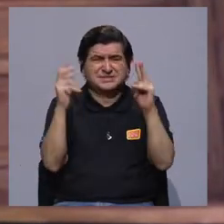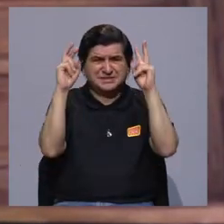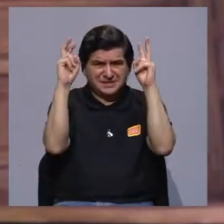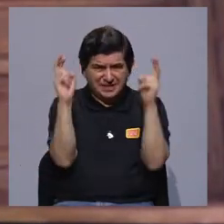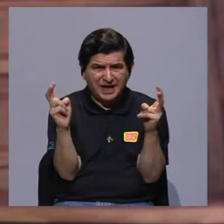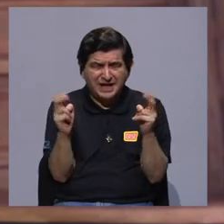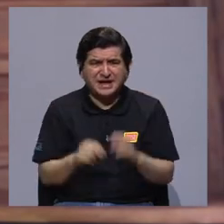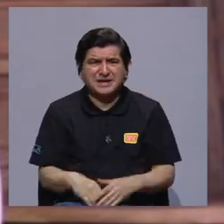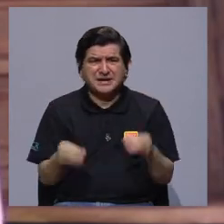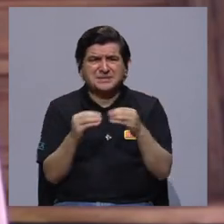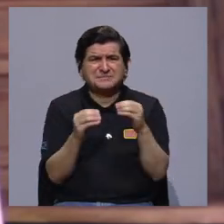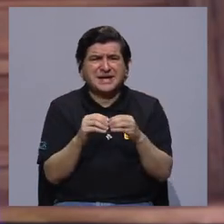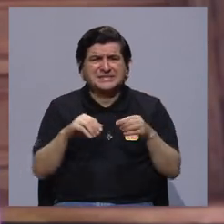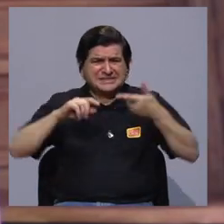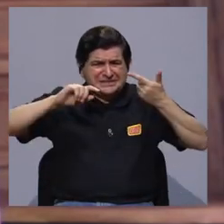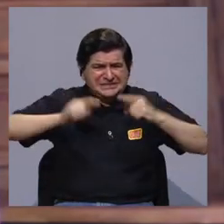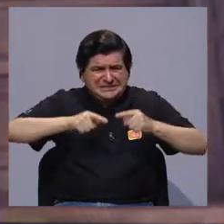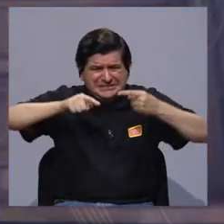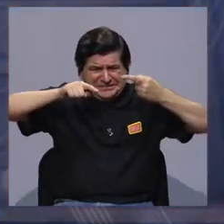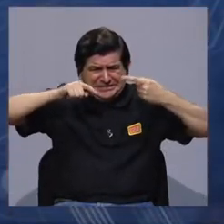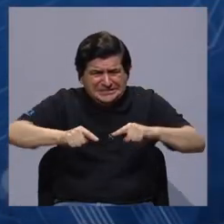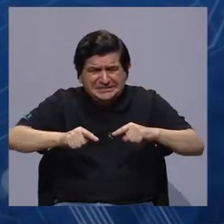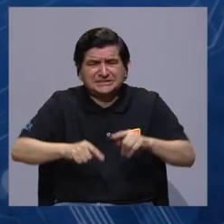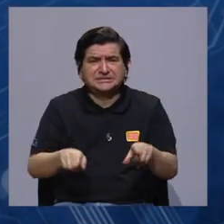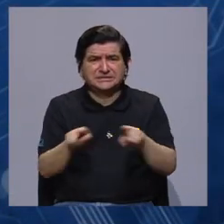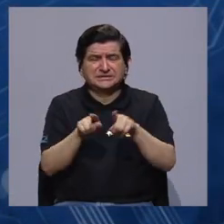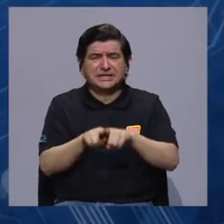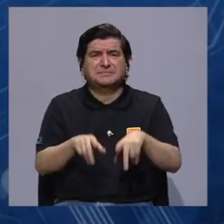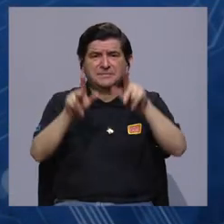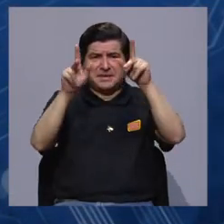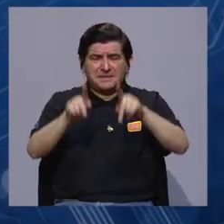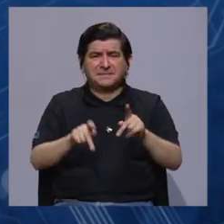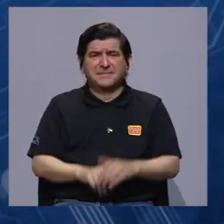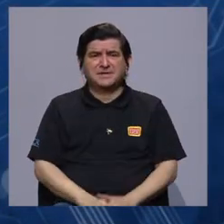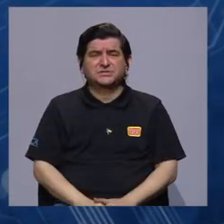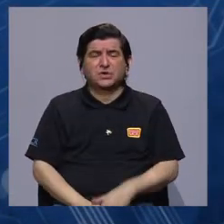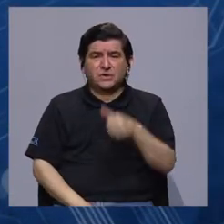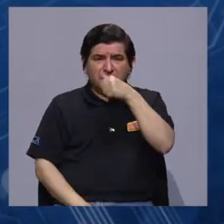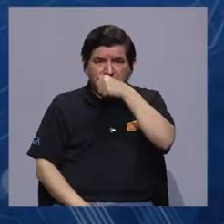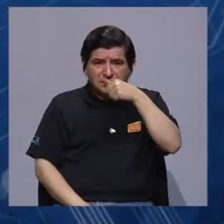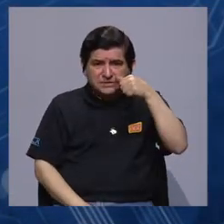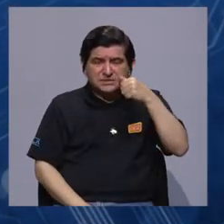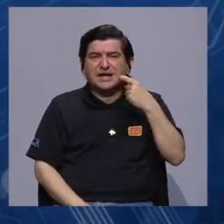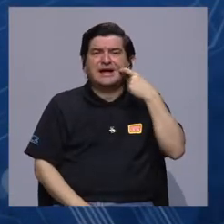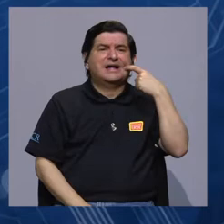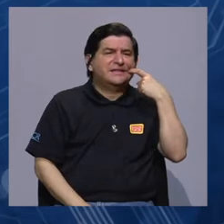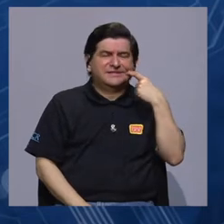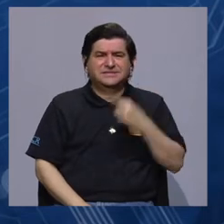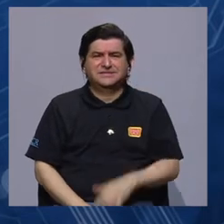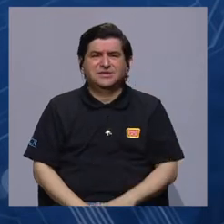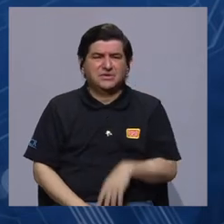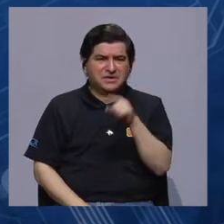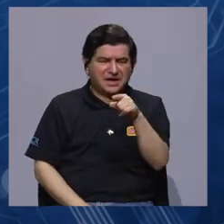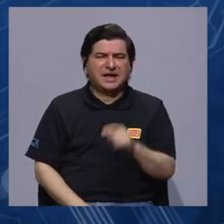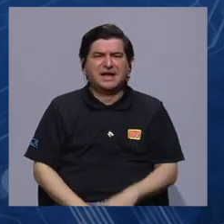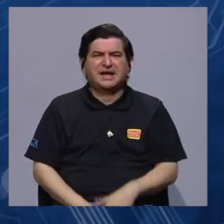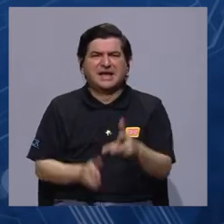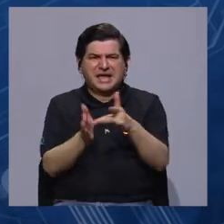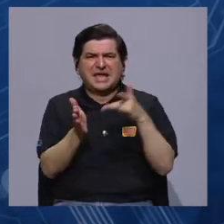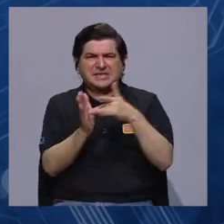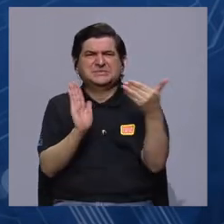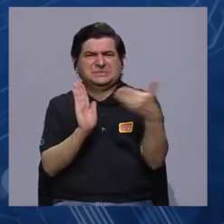ya el tema que son más como de tortura, ¿verdad? Donde también someten a personas con adicciones y así a ciertas